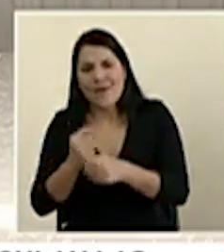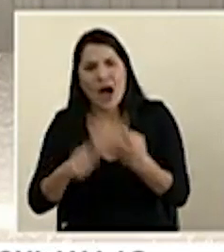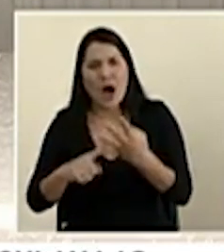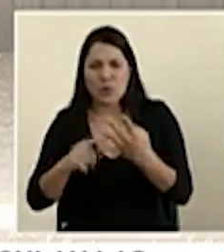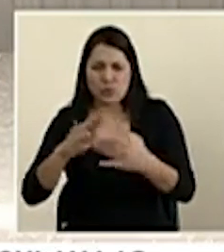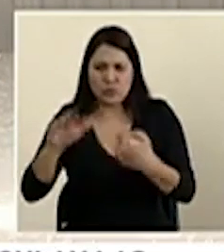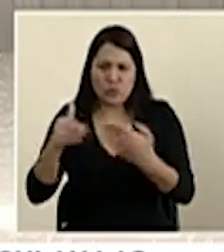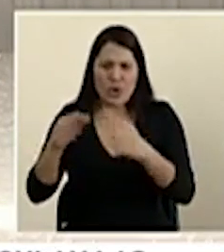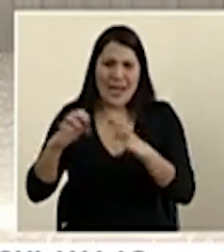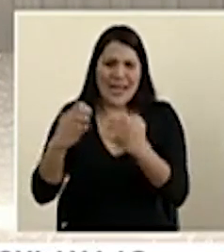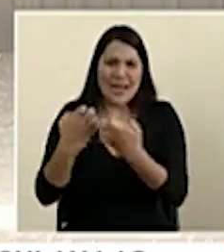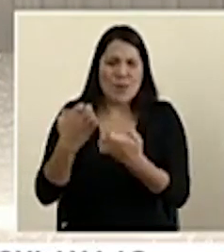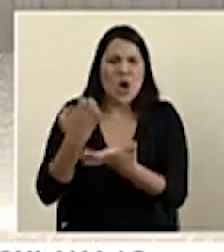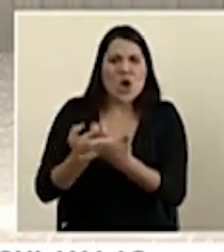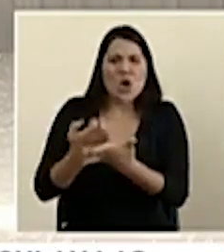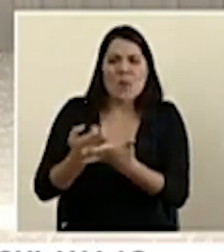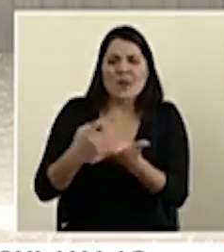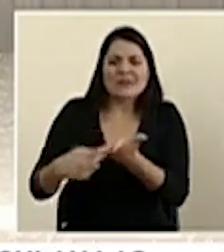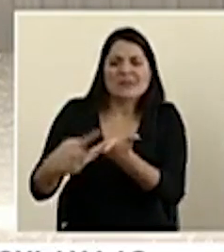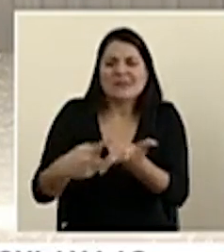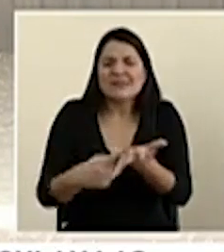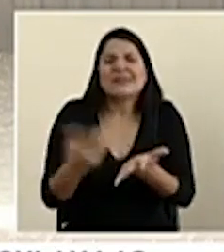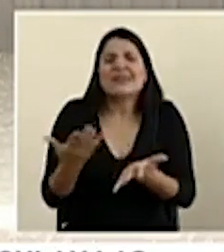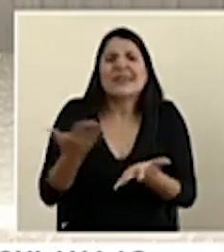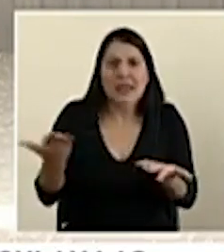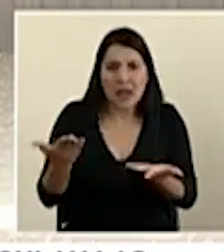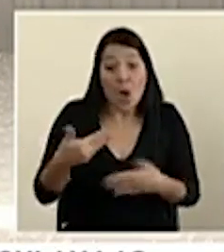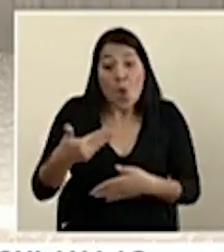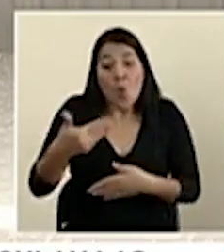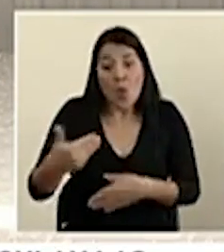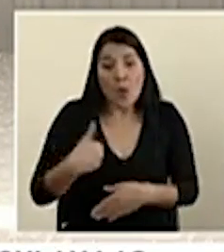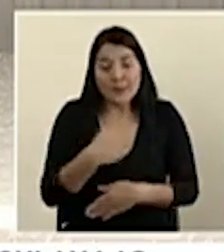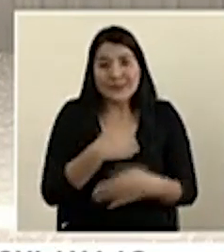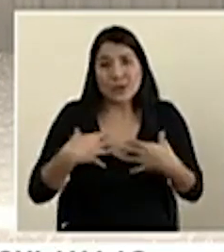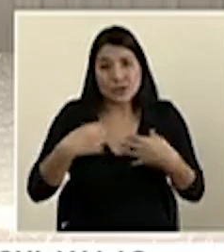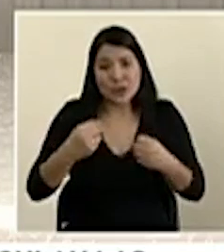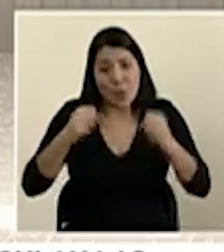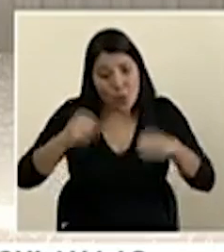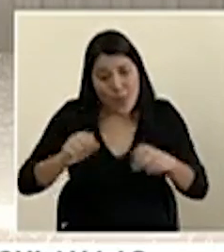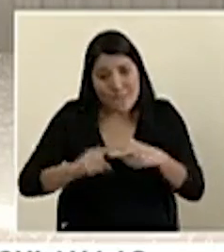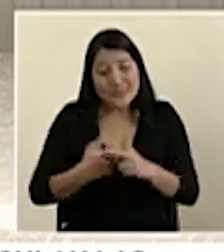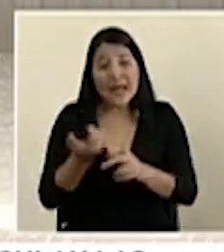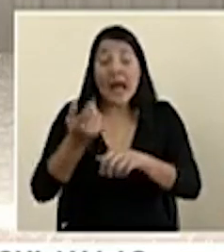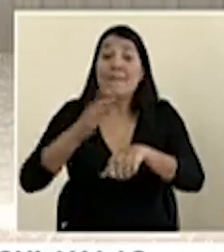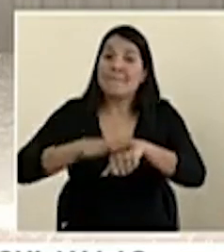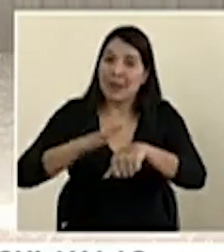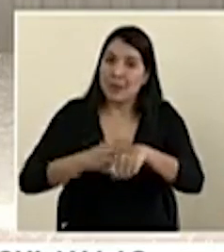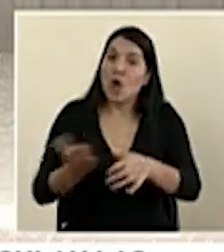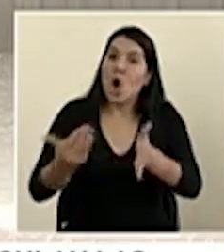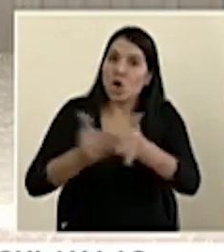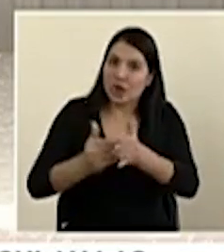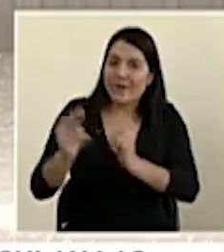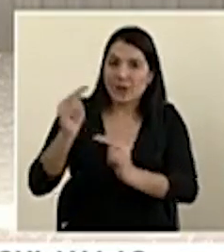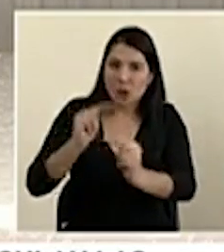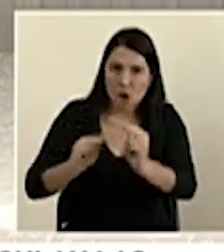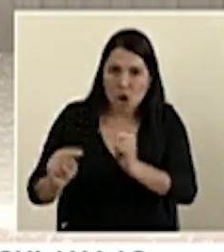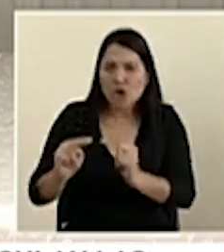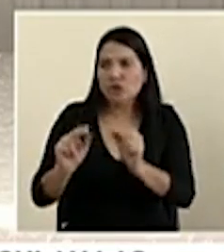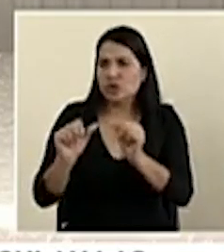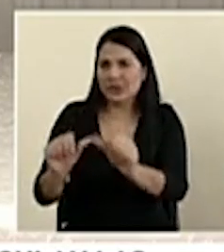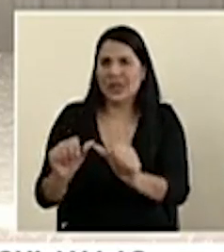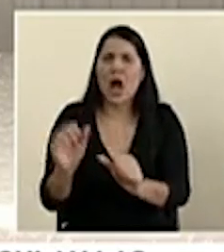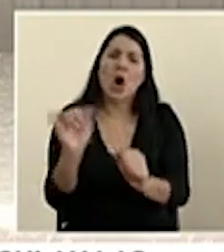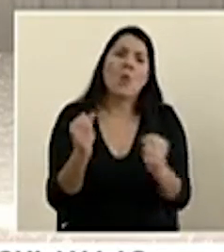realizando este proceso? ¿En cuánto tiempo permitirá al Ministerio de Salud que algunas actividades económicas se reinicien? Por ejemplo, aeropuertos,